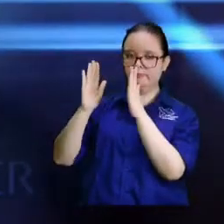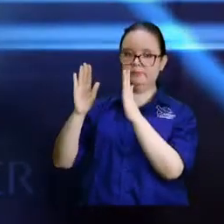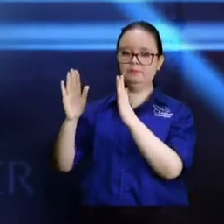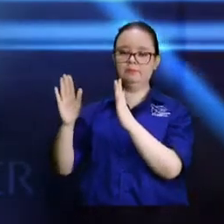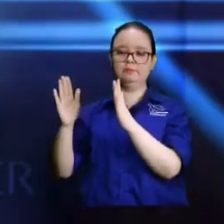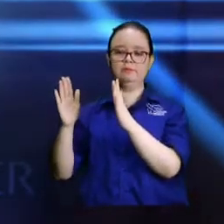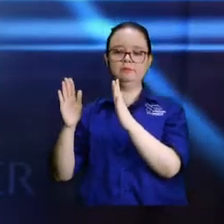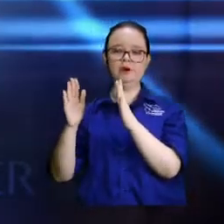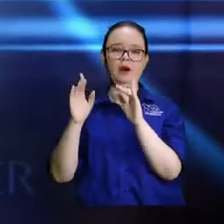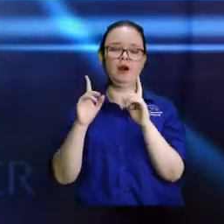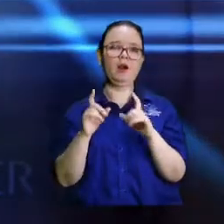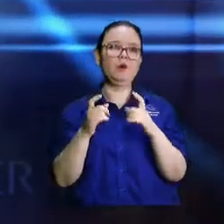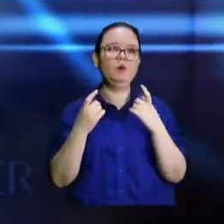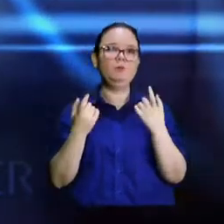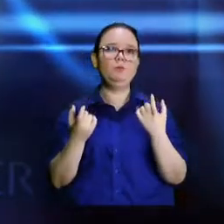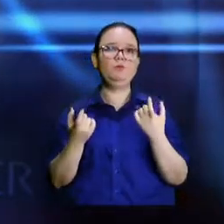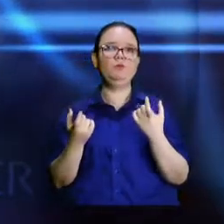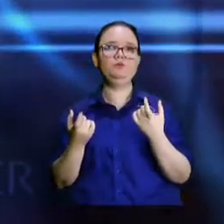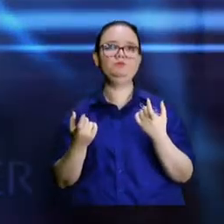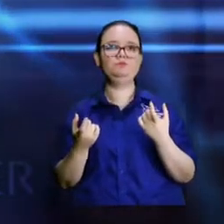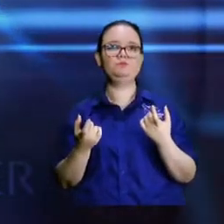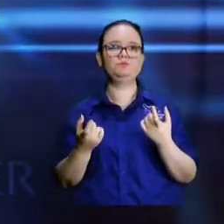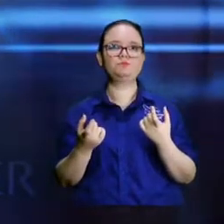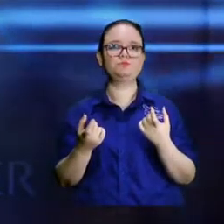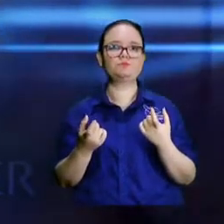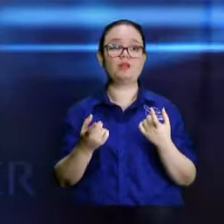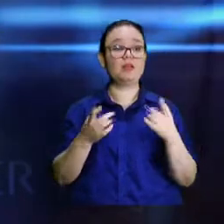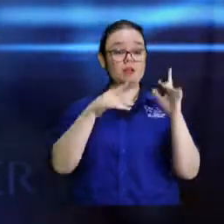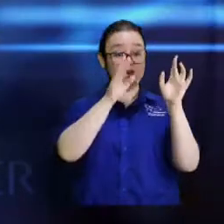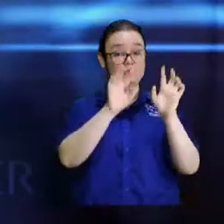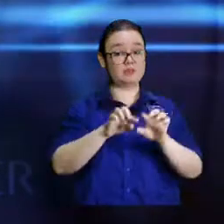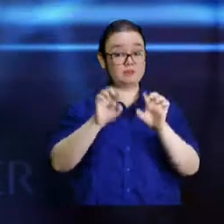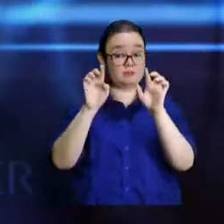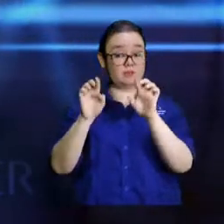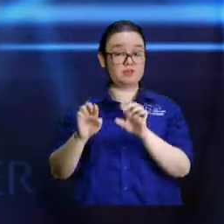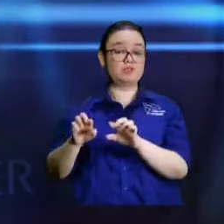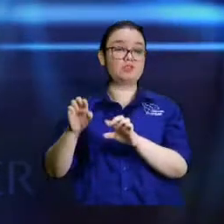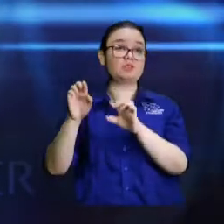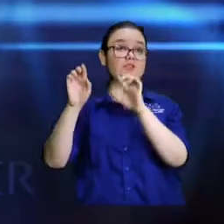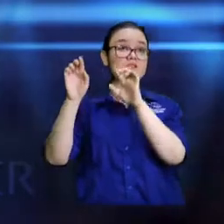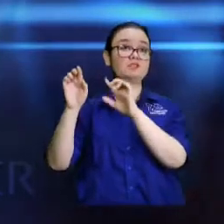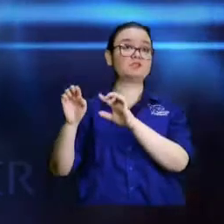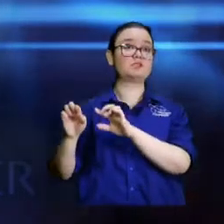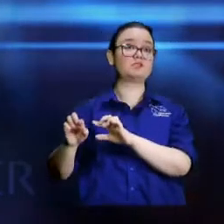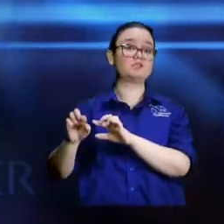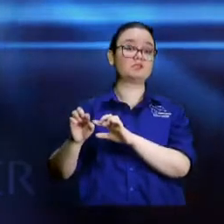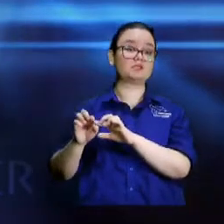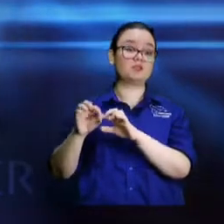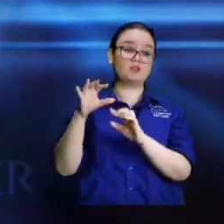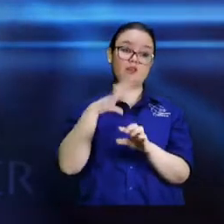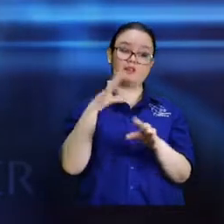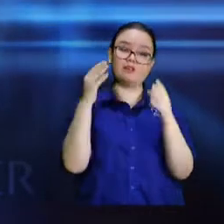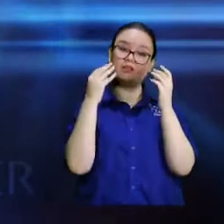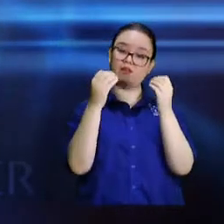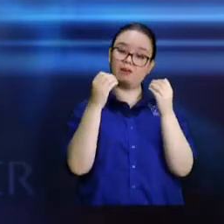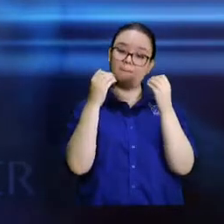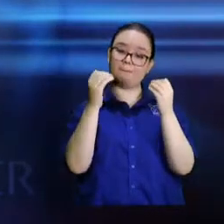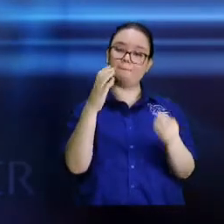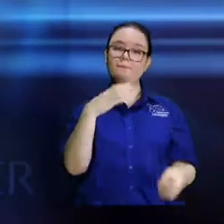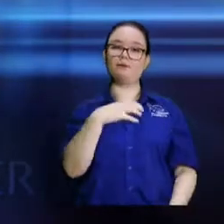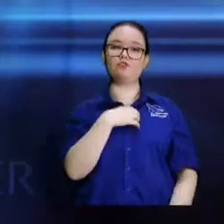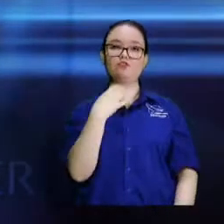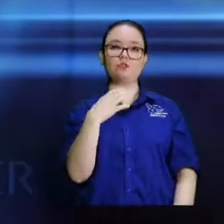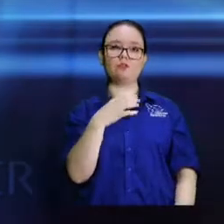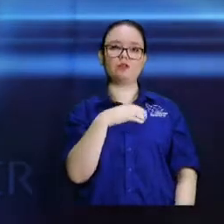dice que la gente eso lo dice la Biblia no lo digo dice que la gente va a amontonar maestros por la